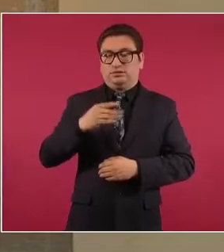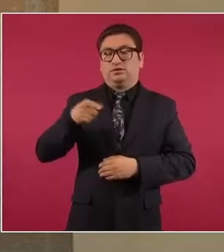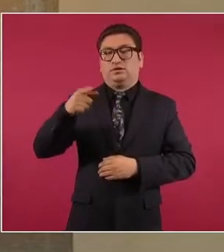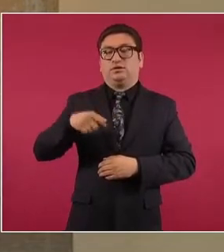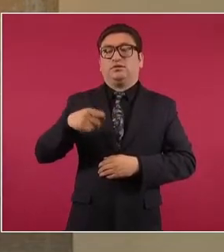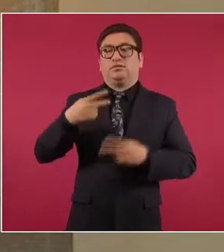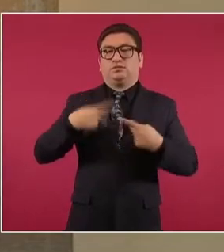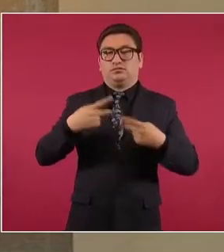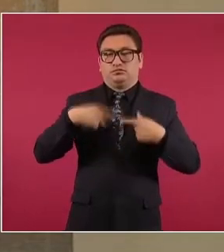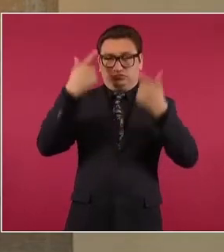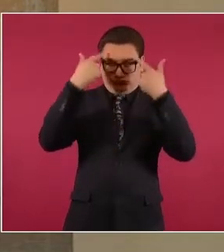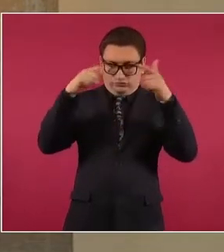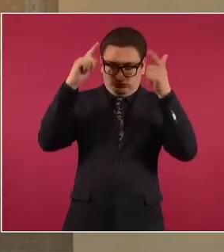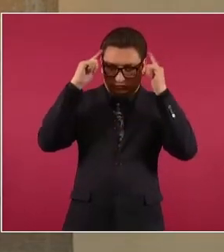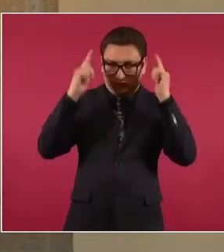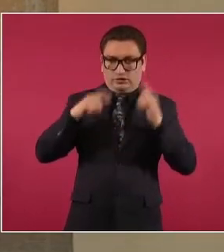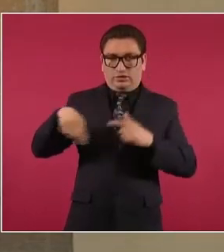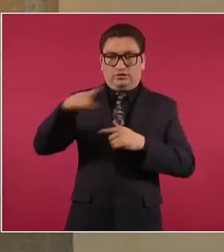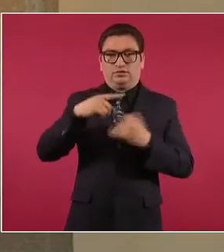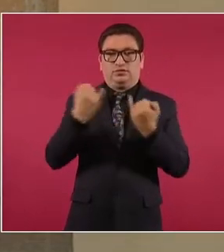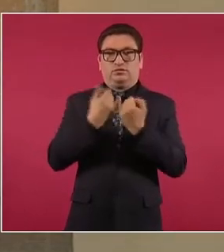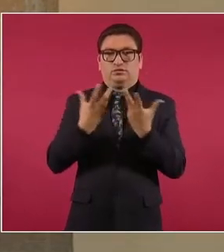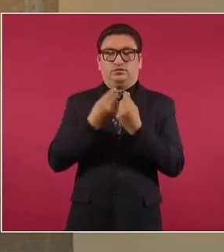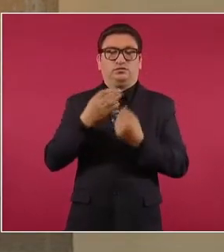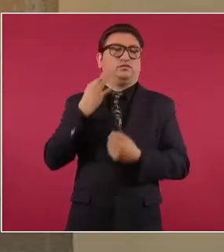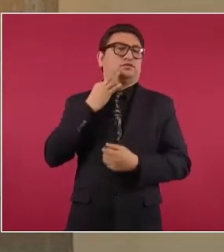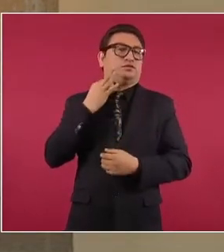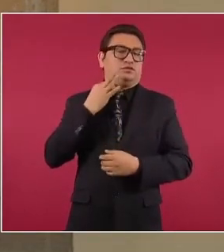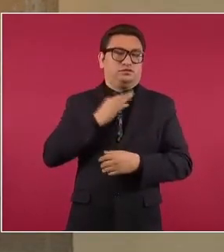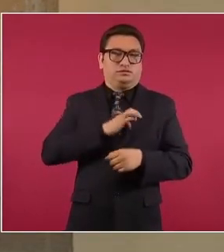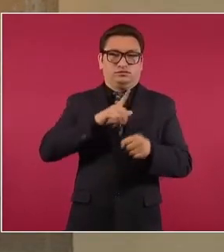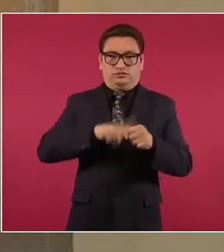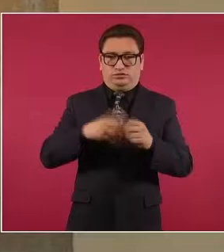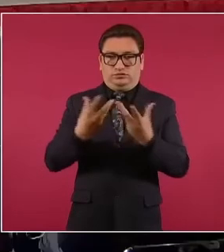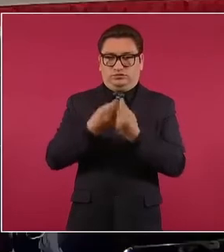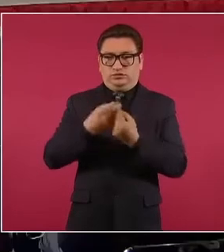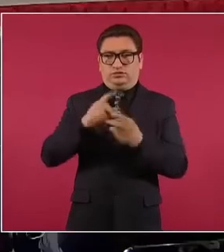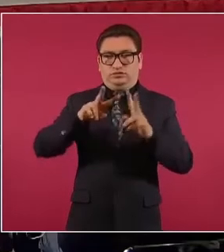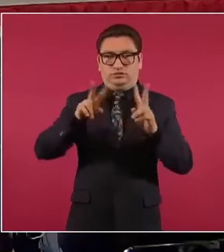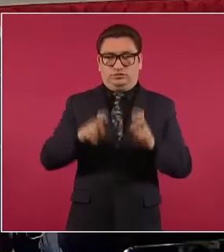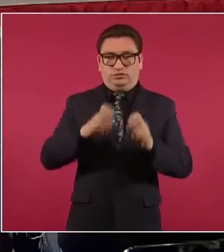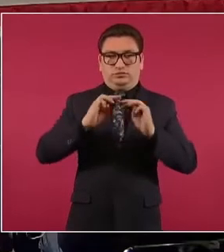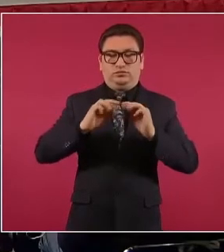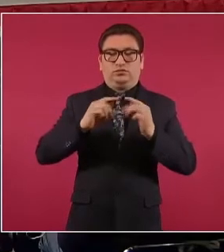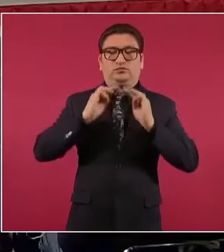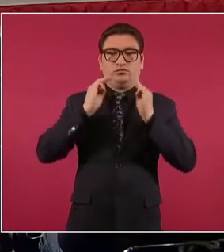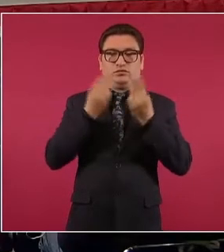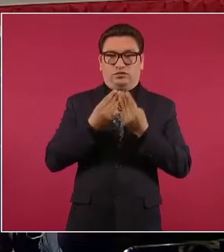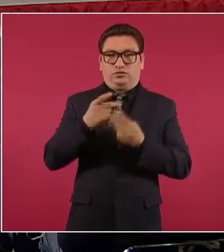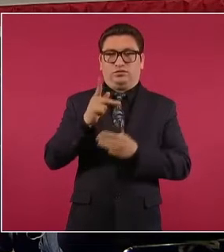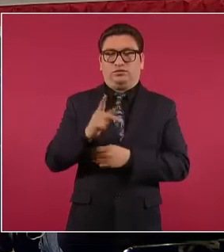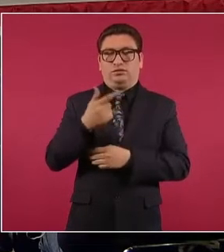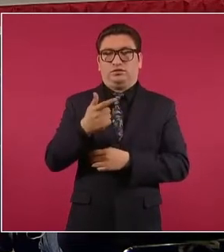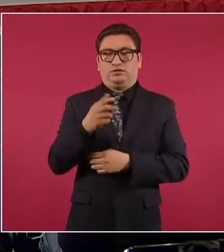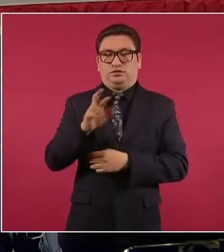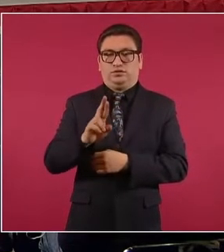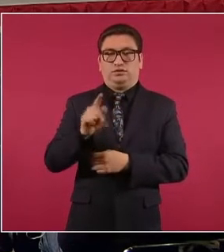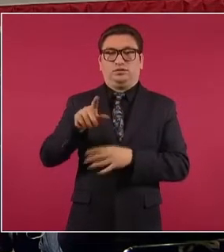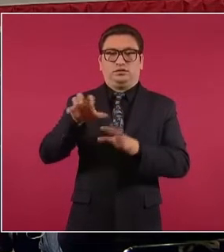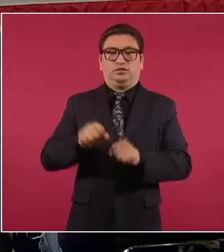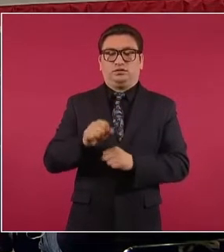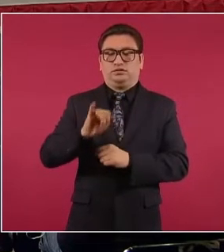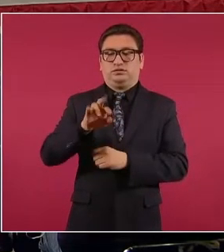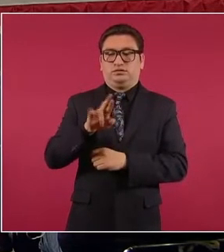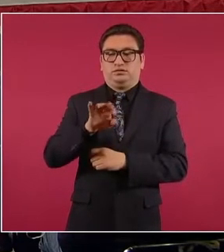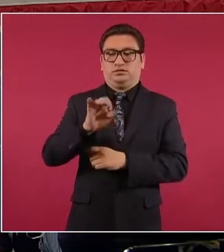de la Secretaría de la Marina, en coordinación con la Fiscalía Especializada en Materia de Delincuencia Organizada de la FGR, fue la detención